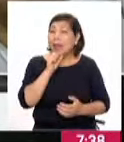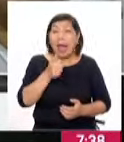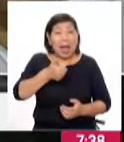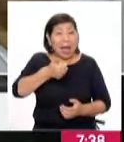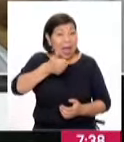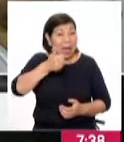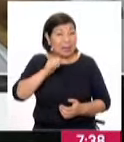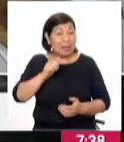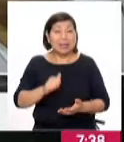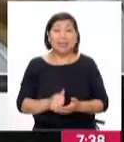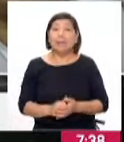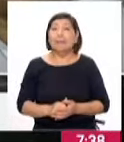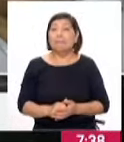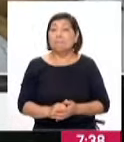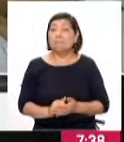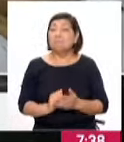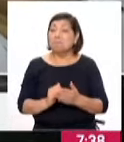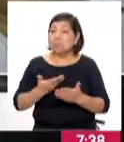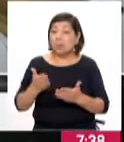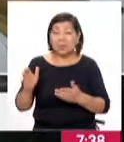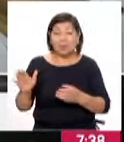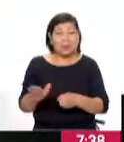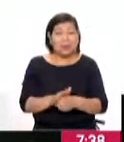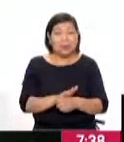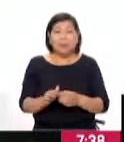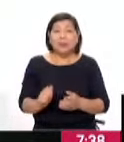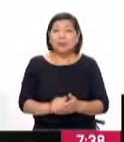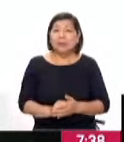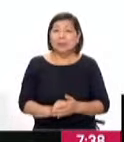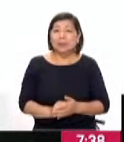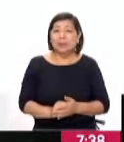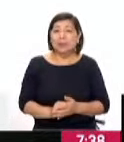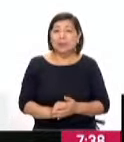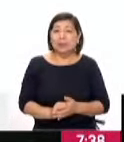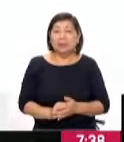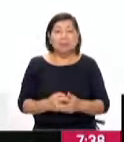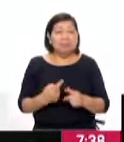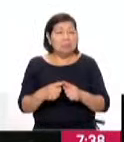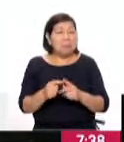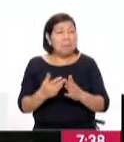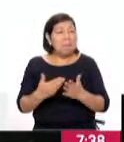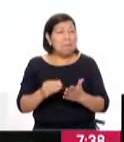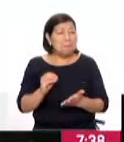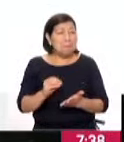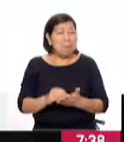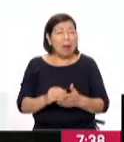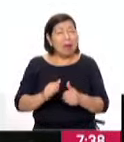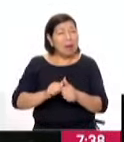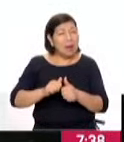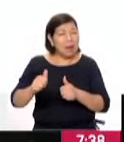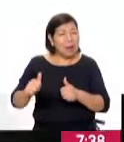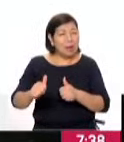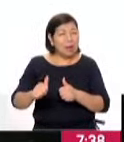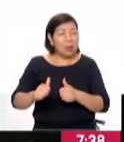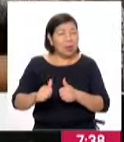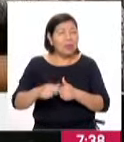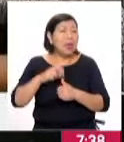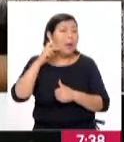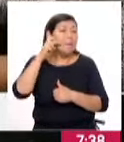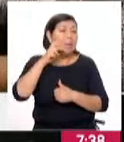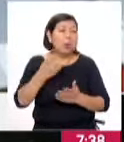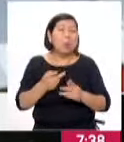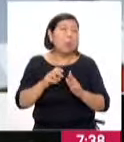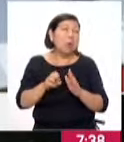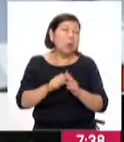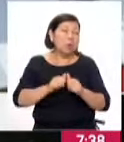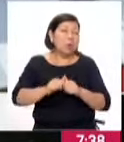hemos abastecido de remesa a las ciudades más alejadas de Juliaca, empezando desde